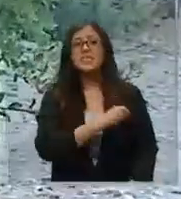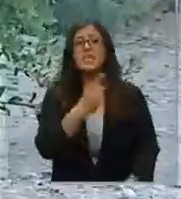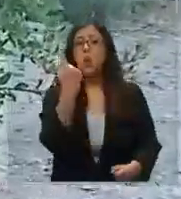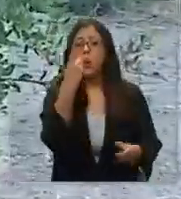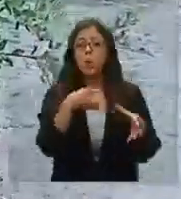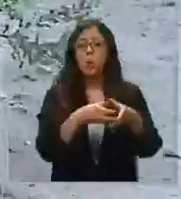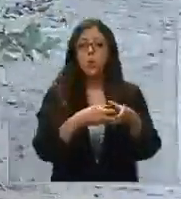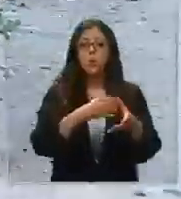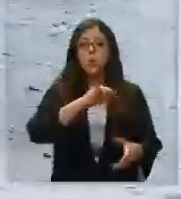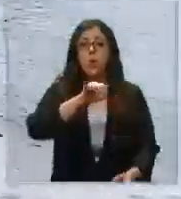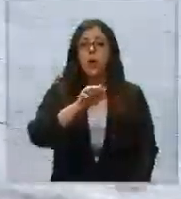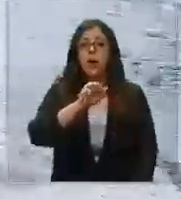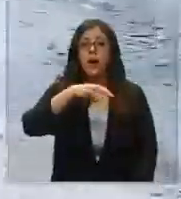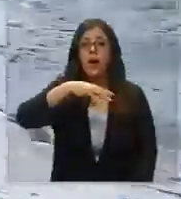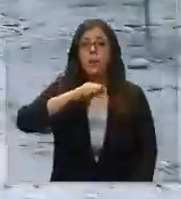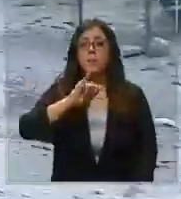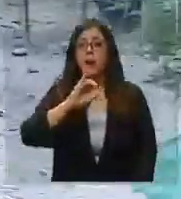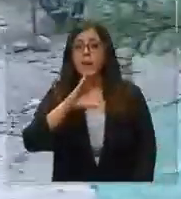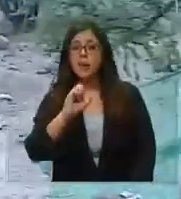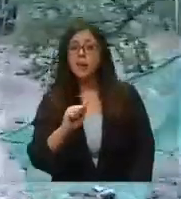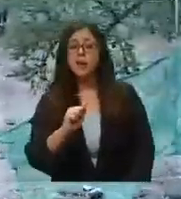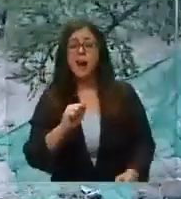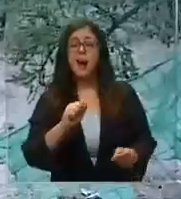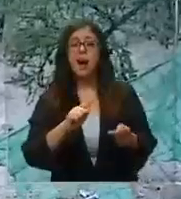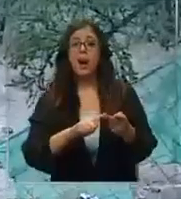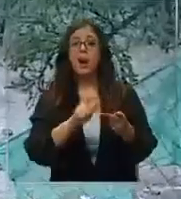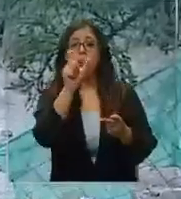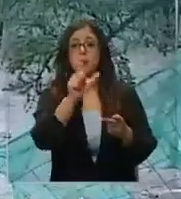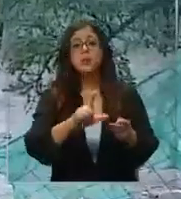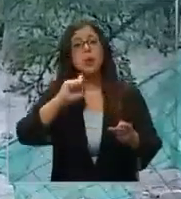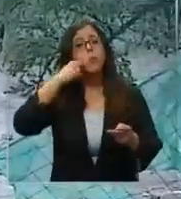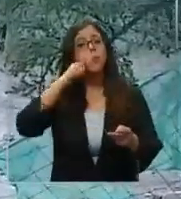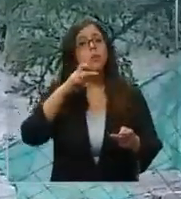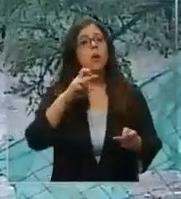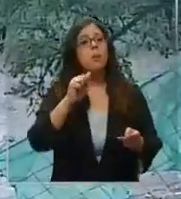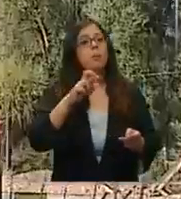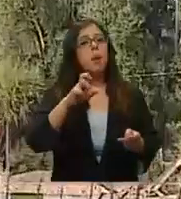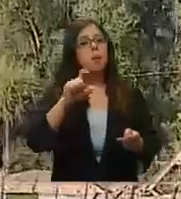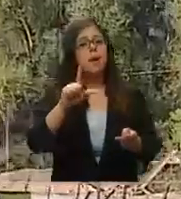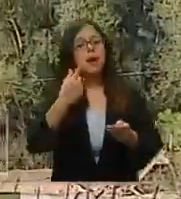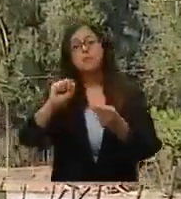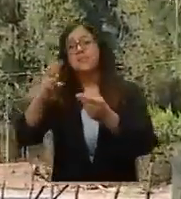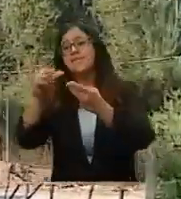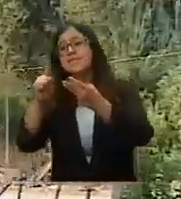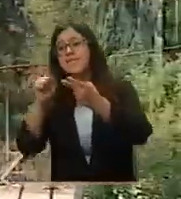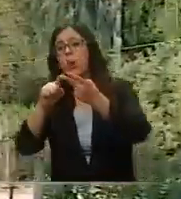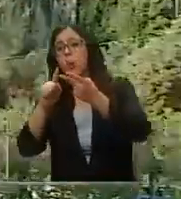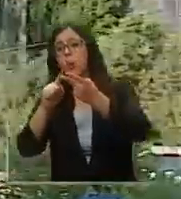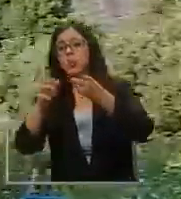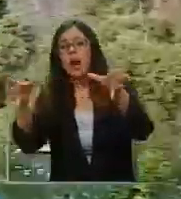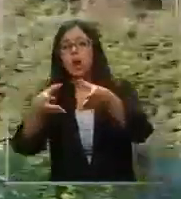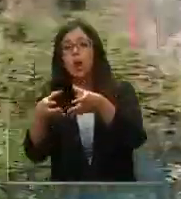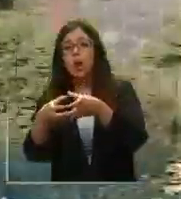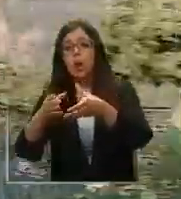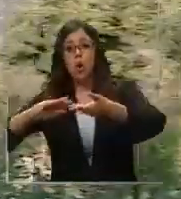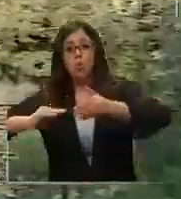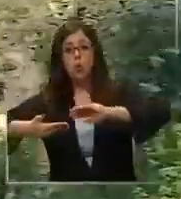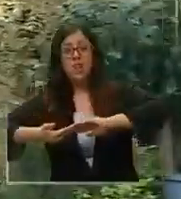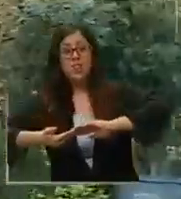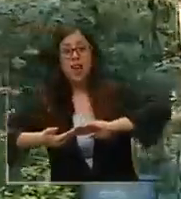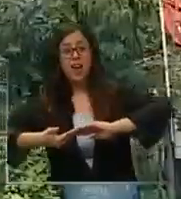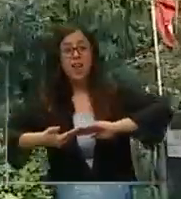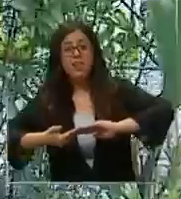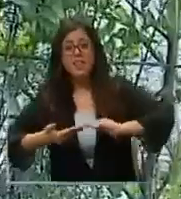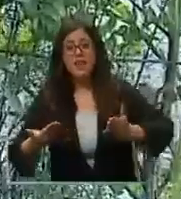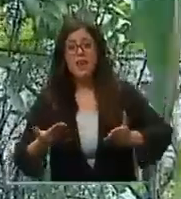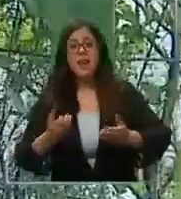el tipo El Papel y también la comunidad Arcoiris. Esa habría sido la que habría hecho este terrible hecho que está en completa investigación por parte de la Policía de Investigaciones.